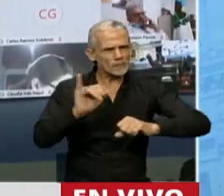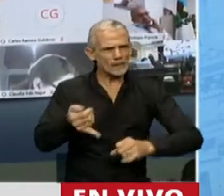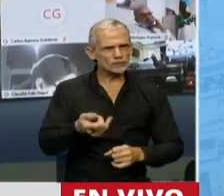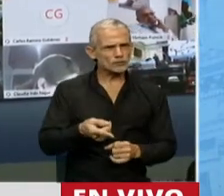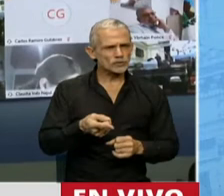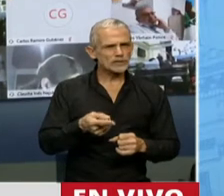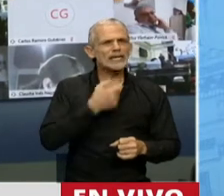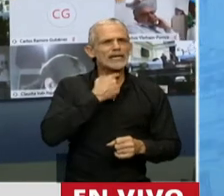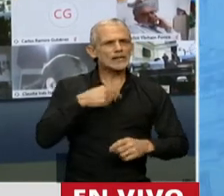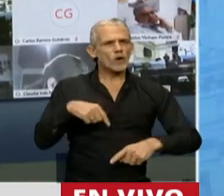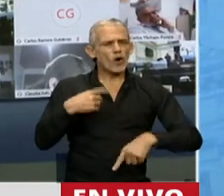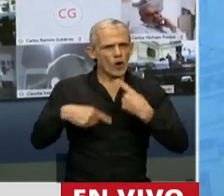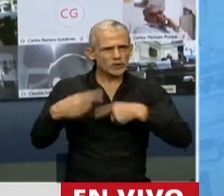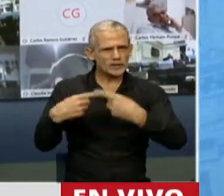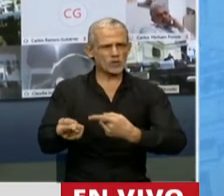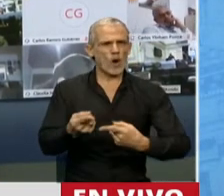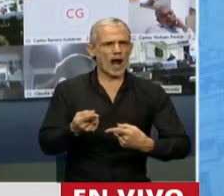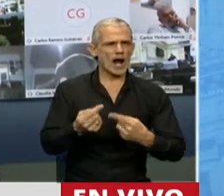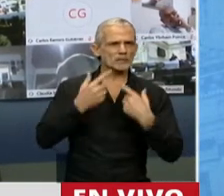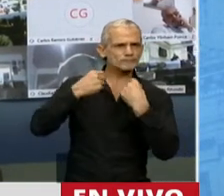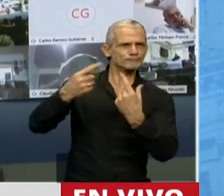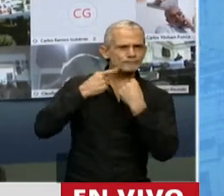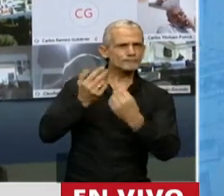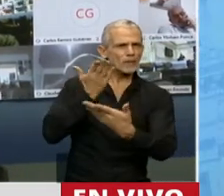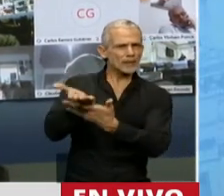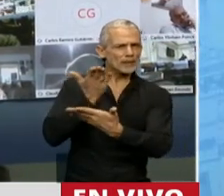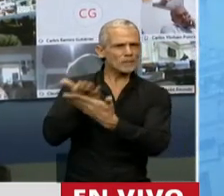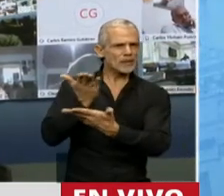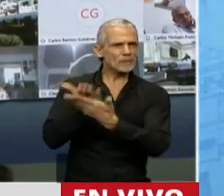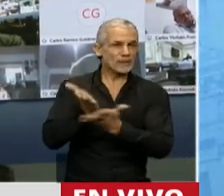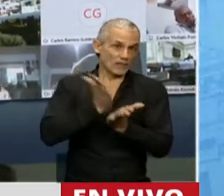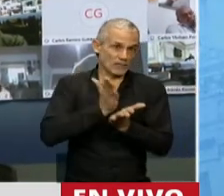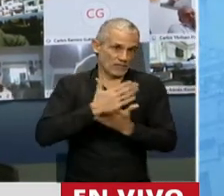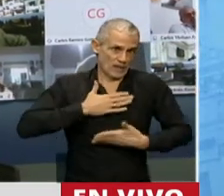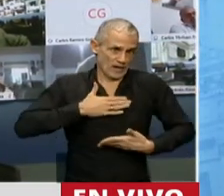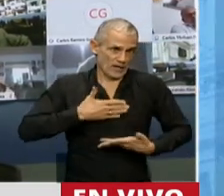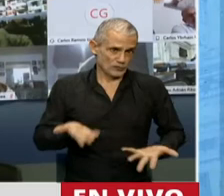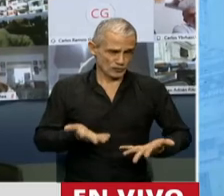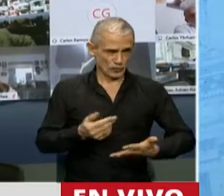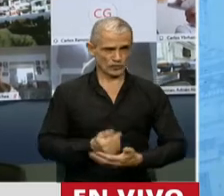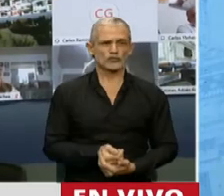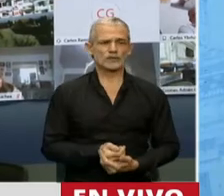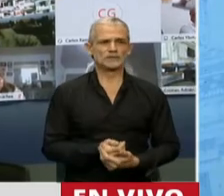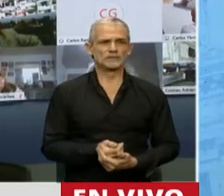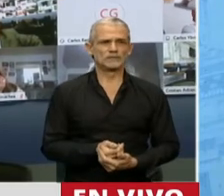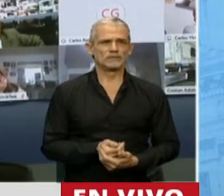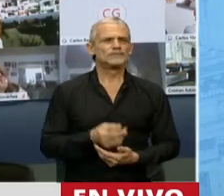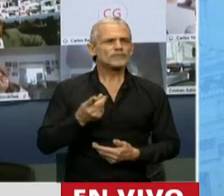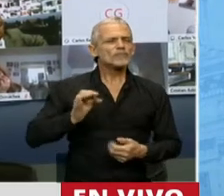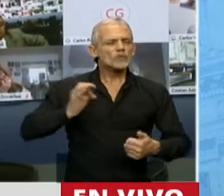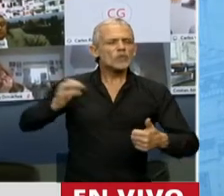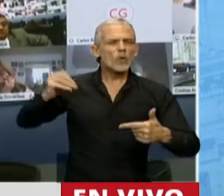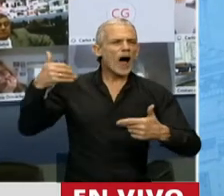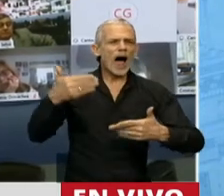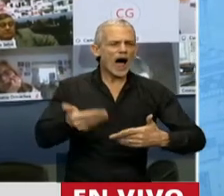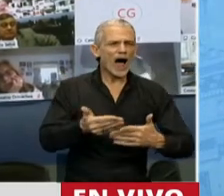continuar reclamando nuestros legítimos derechos que durante años